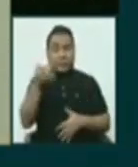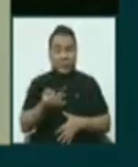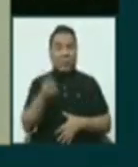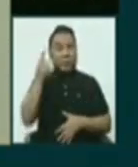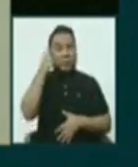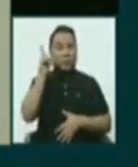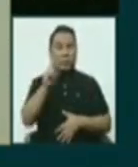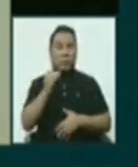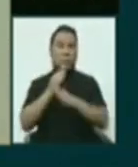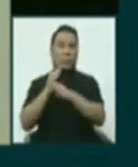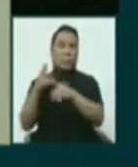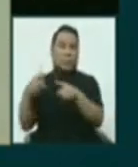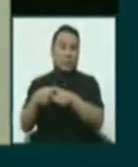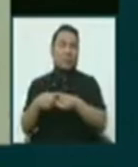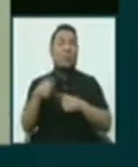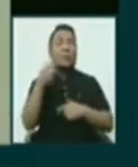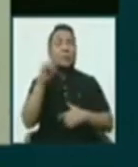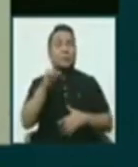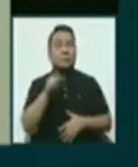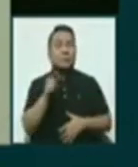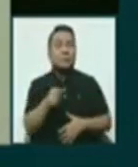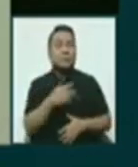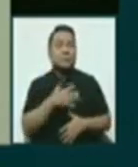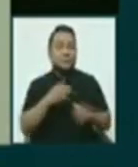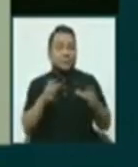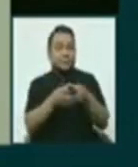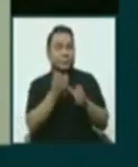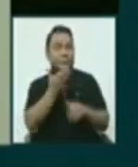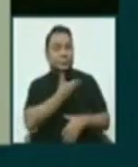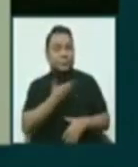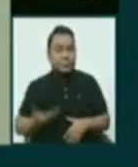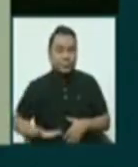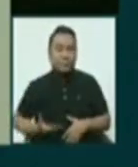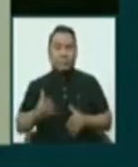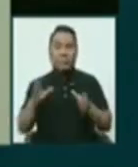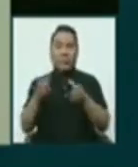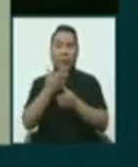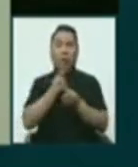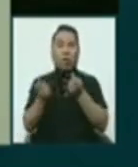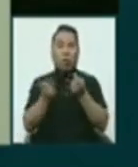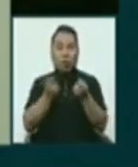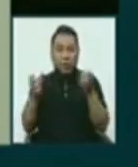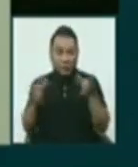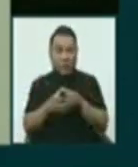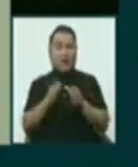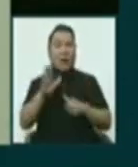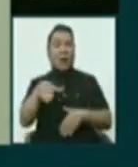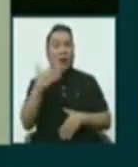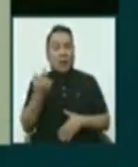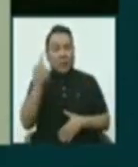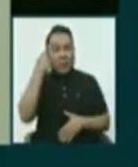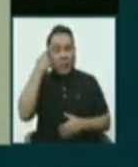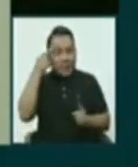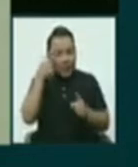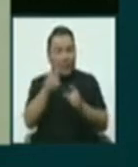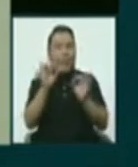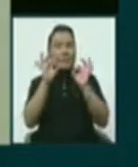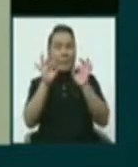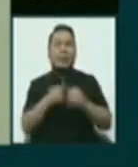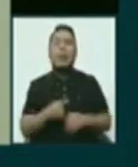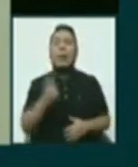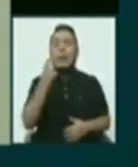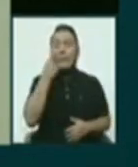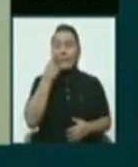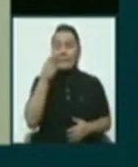eso, como dice también, desde las entidades públicas, desde el gobierno, hay que trazar bien, hay que conocer